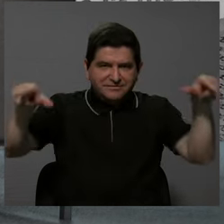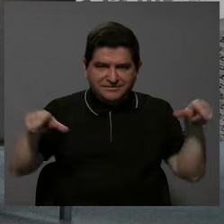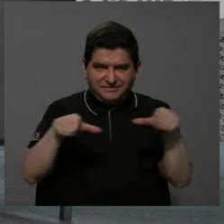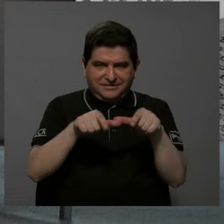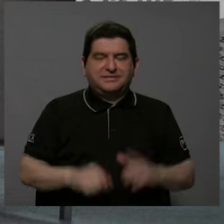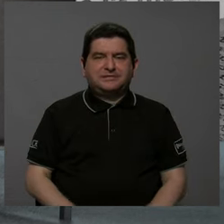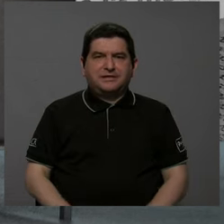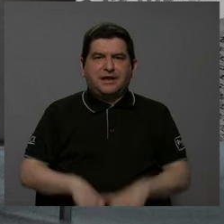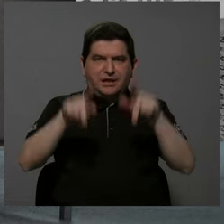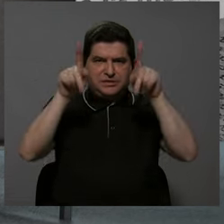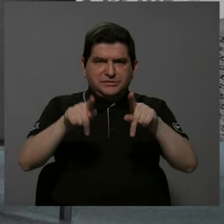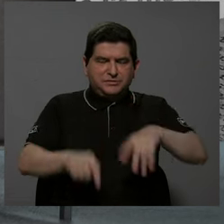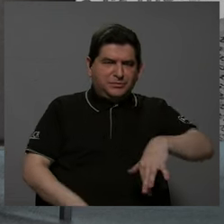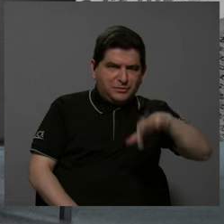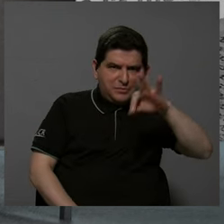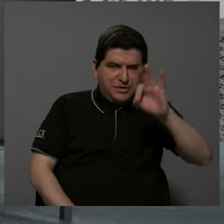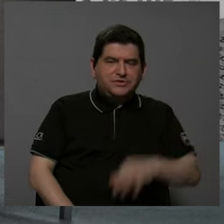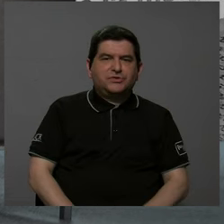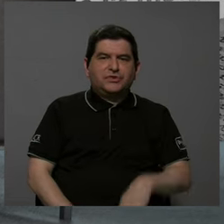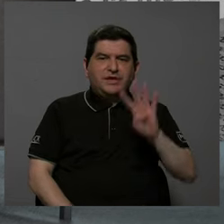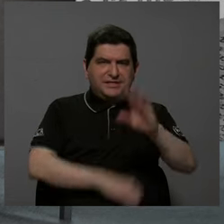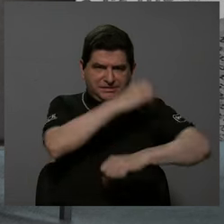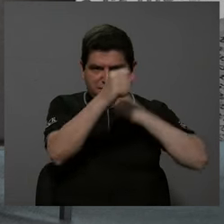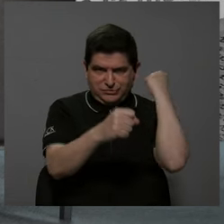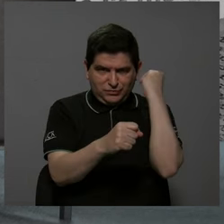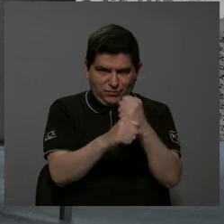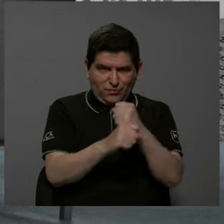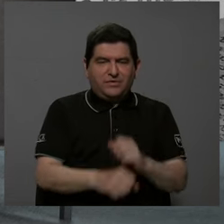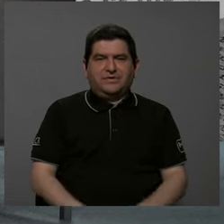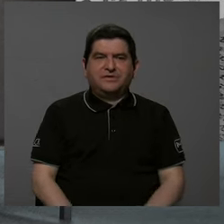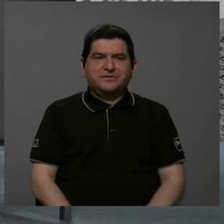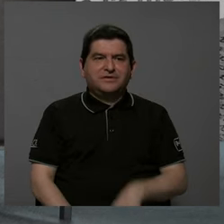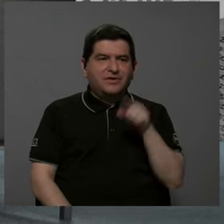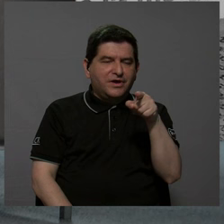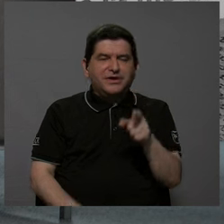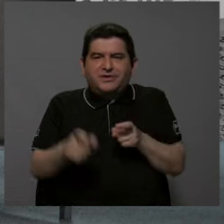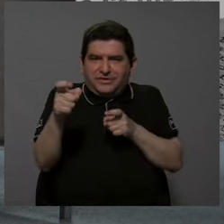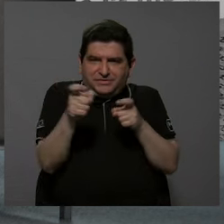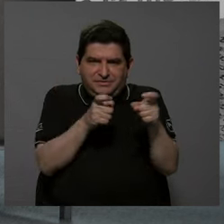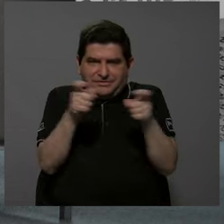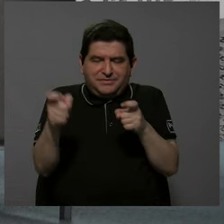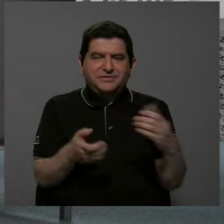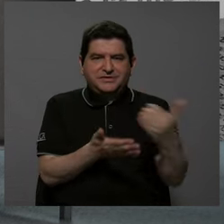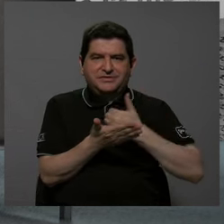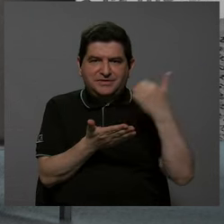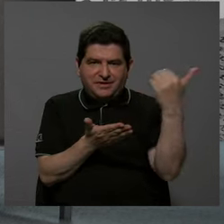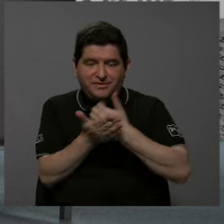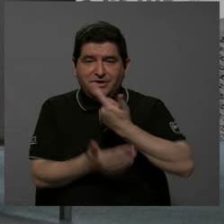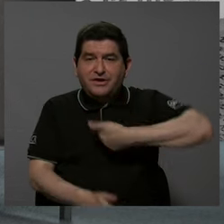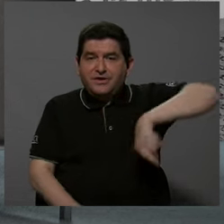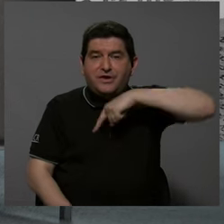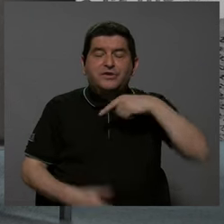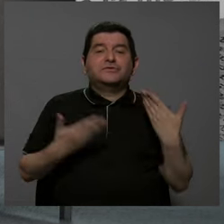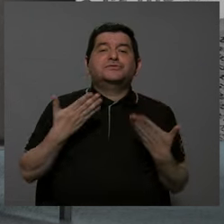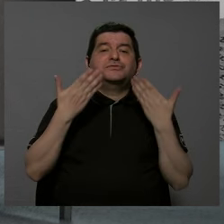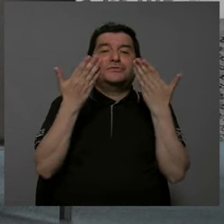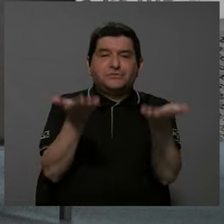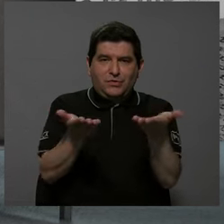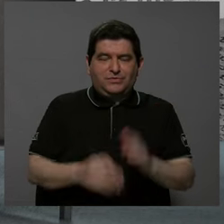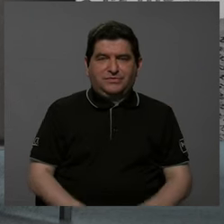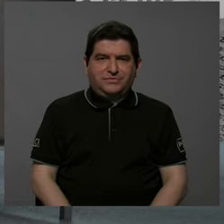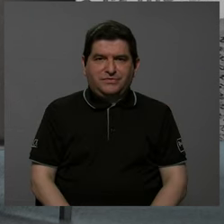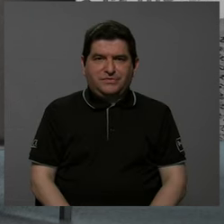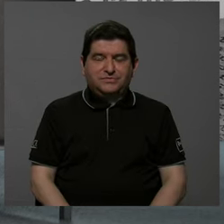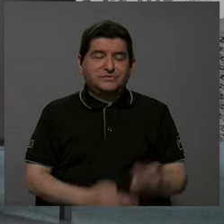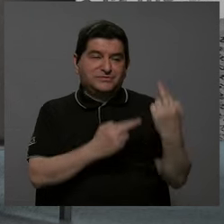Las personas que vamos a elegir durante cuatro años van a administrar los recursos que nosotros les demos. Son los